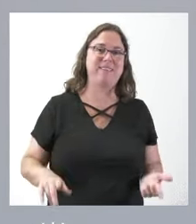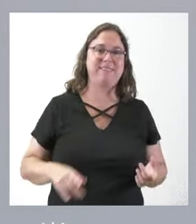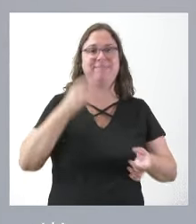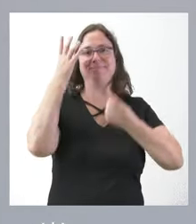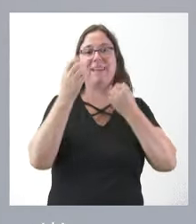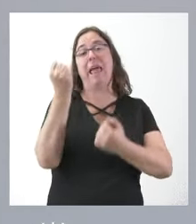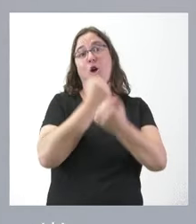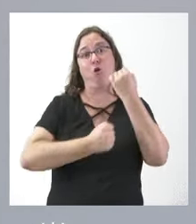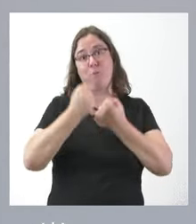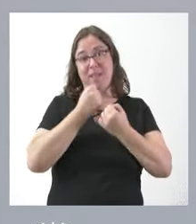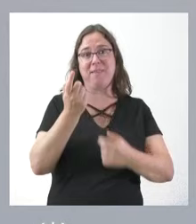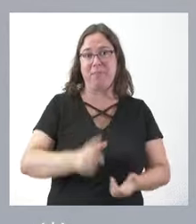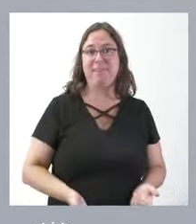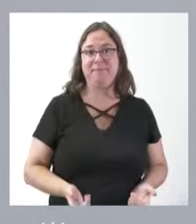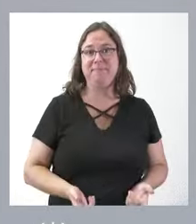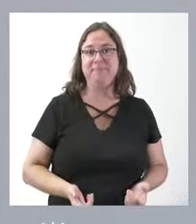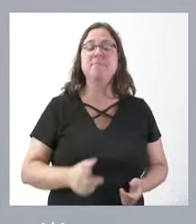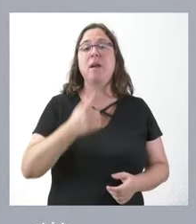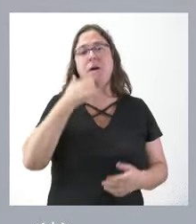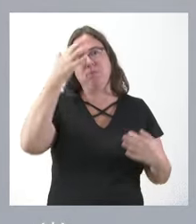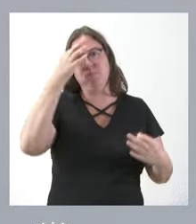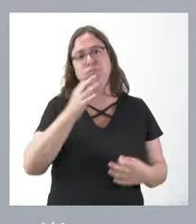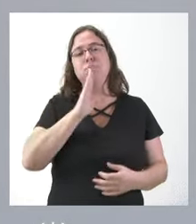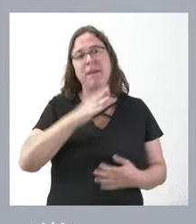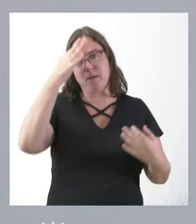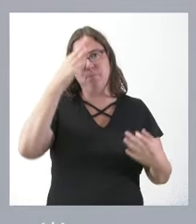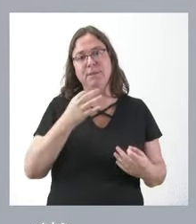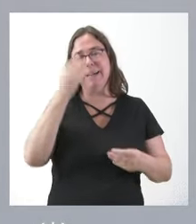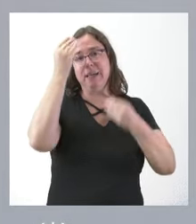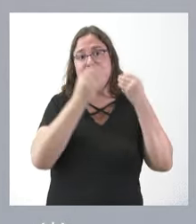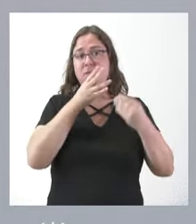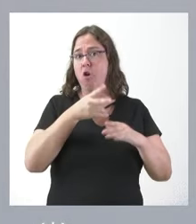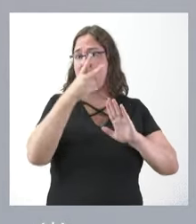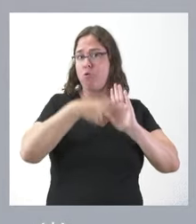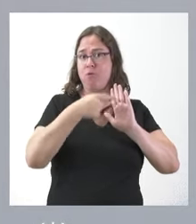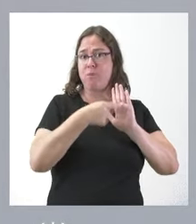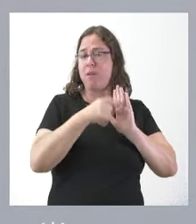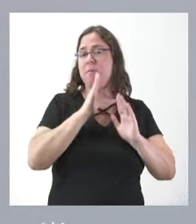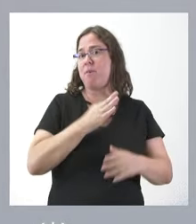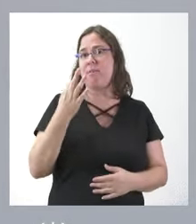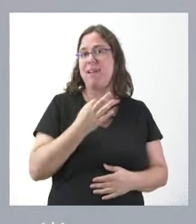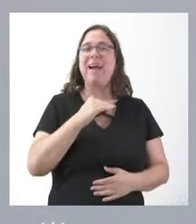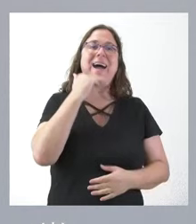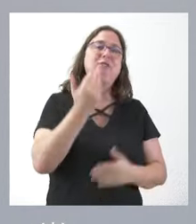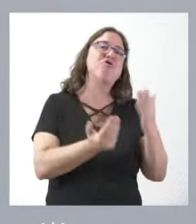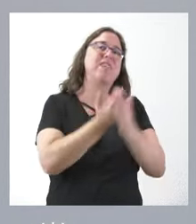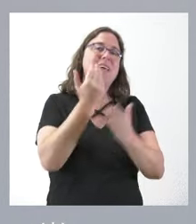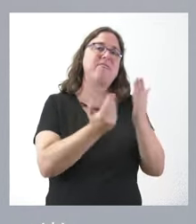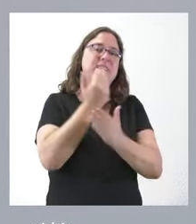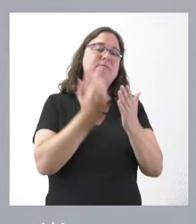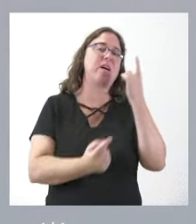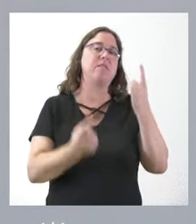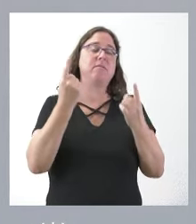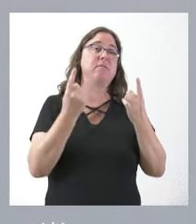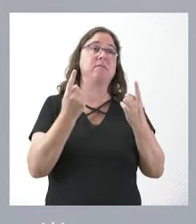económica. Y parece también razonable, y eso es lo que se piensa en esta normativa, que haya algunos días al año –son